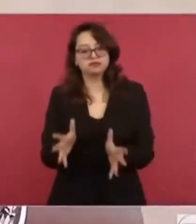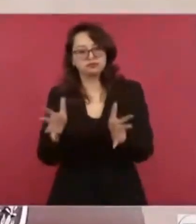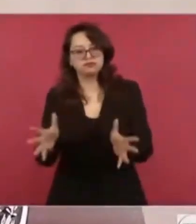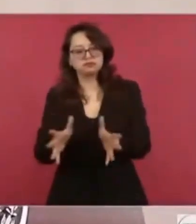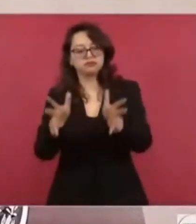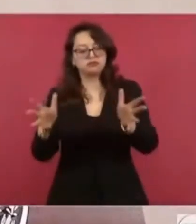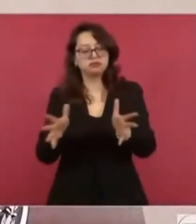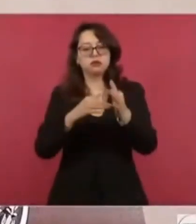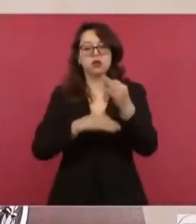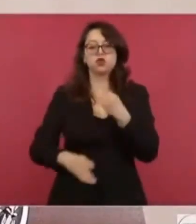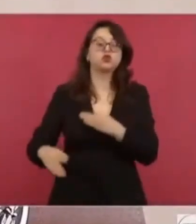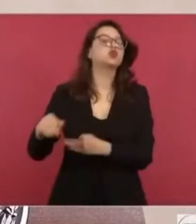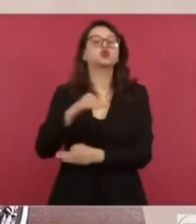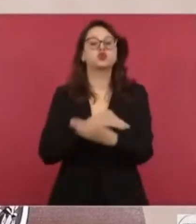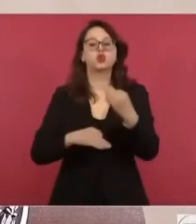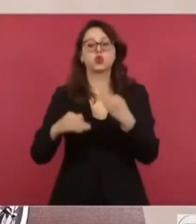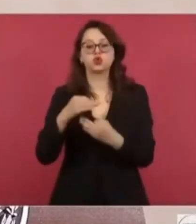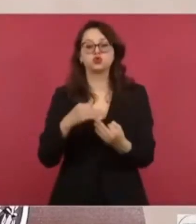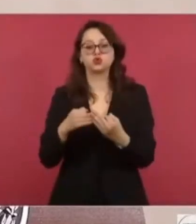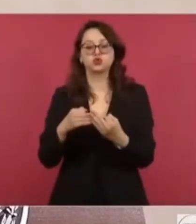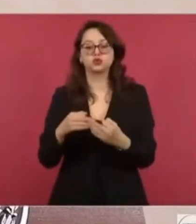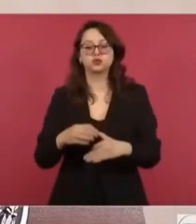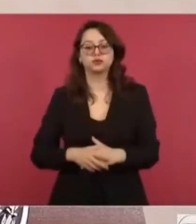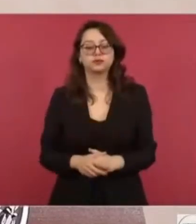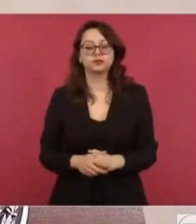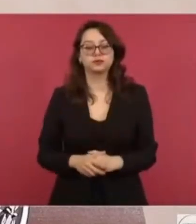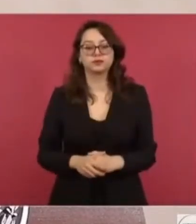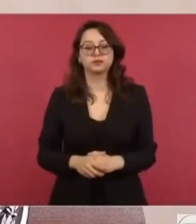ayudemos a todos.